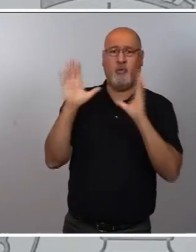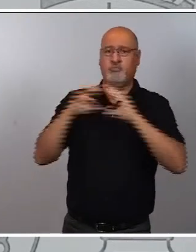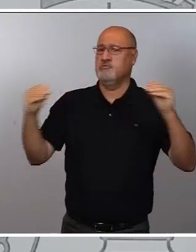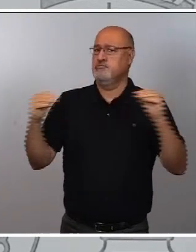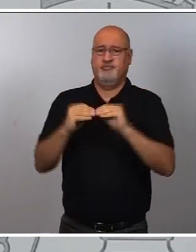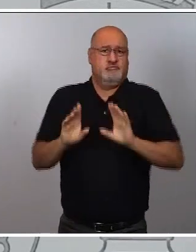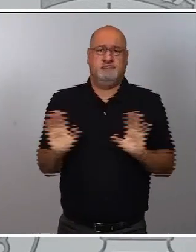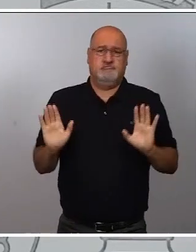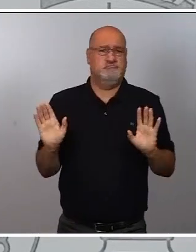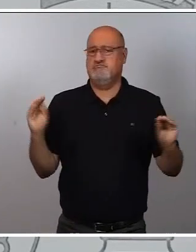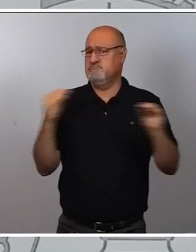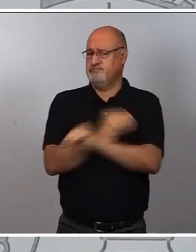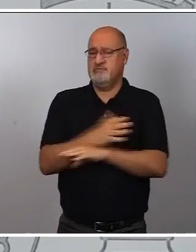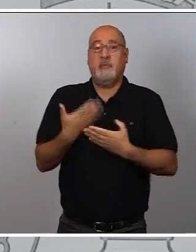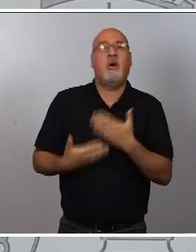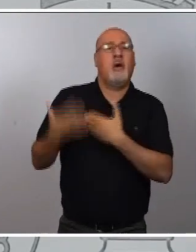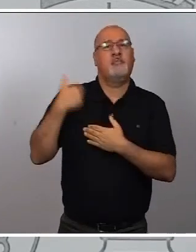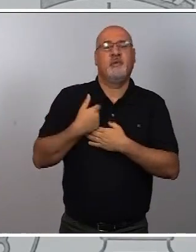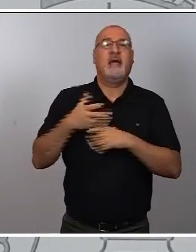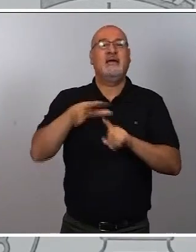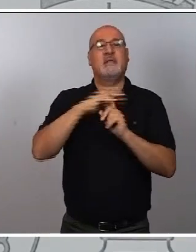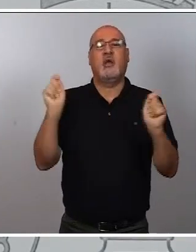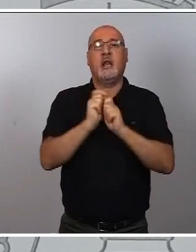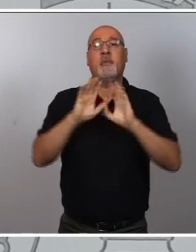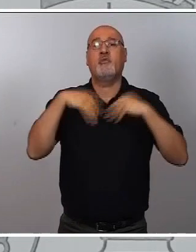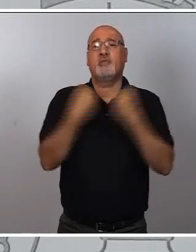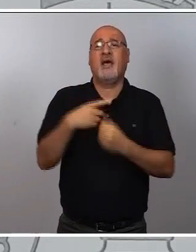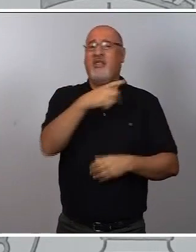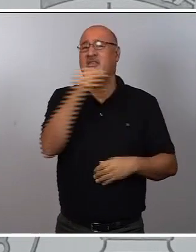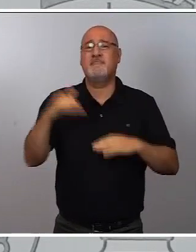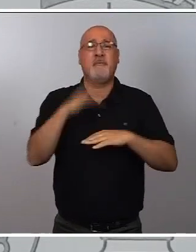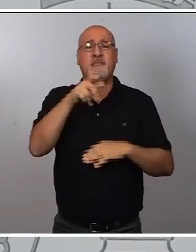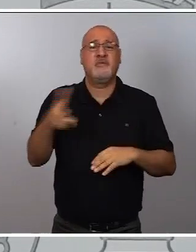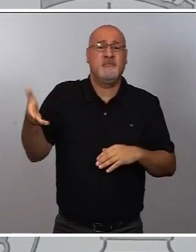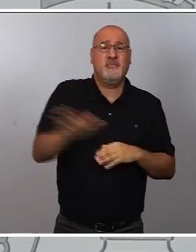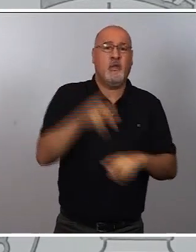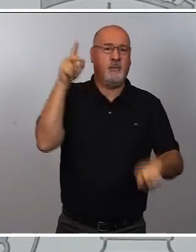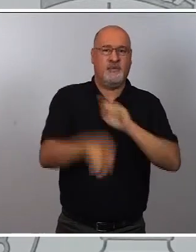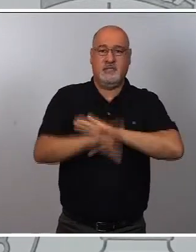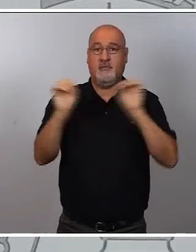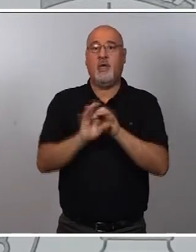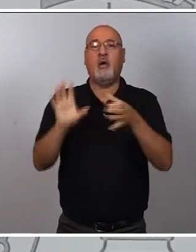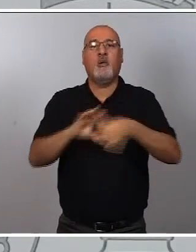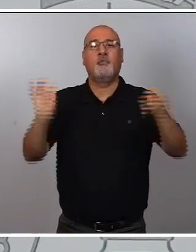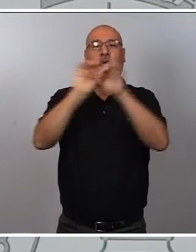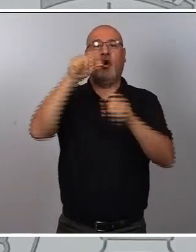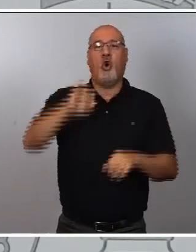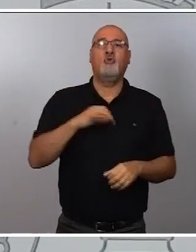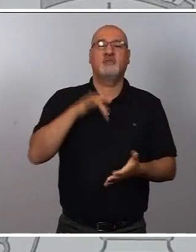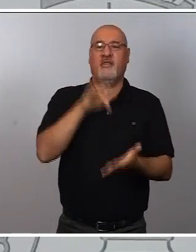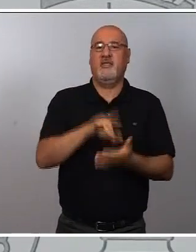permitió salvar cientos de miles de vidas. La Organización Mundial de la Salud declaró el día 11 de marzo de